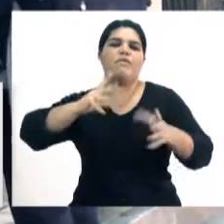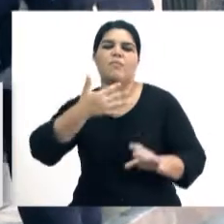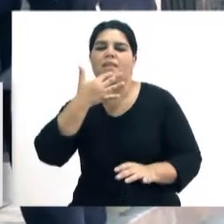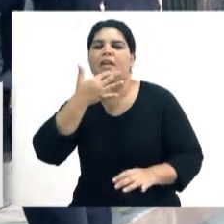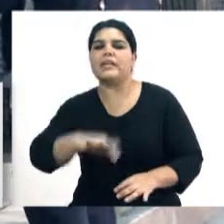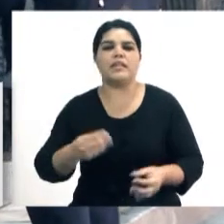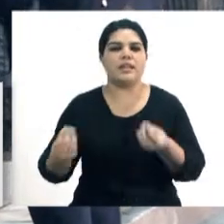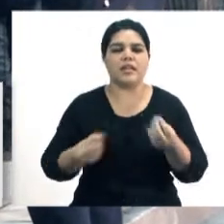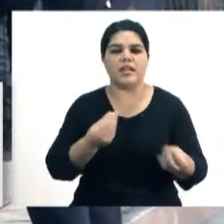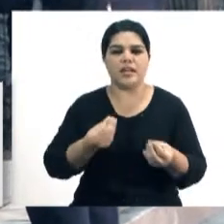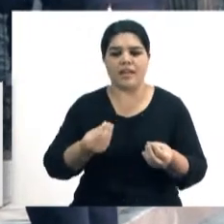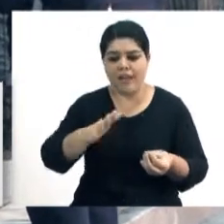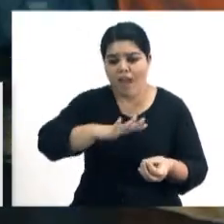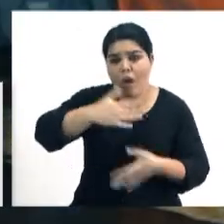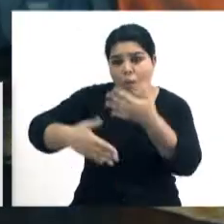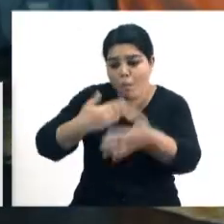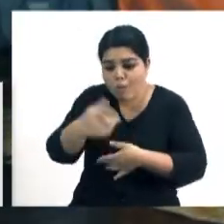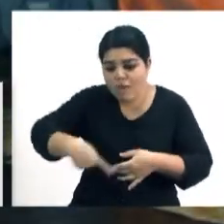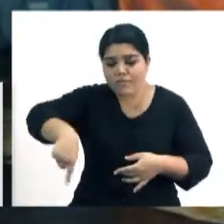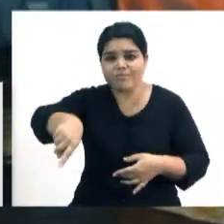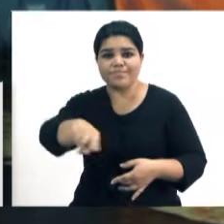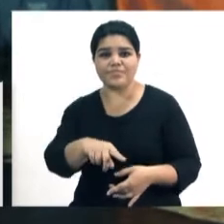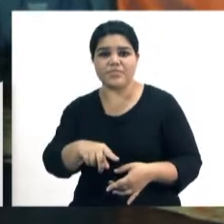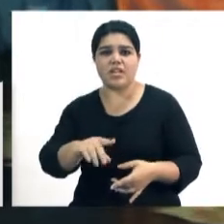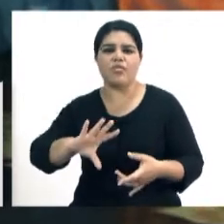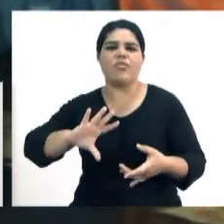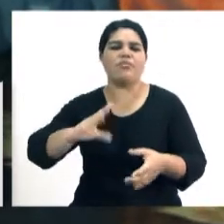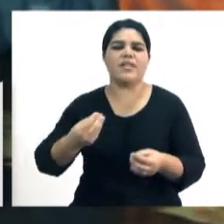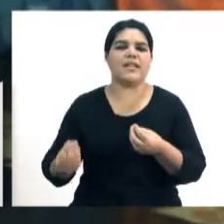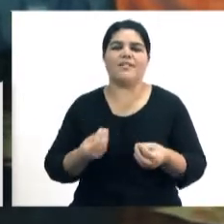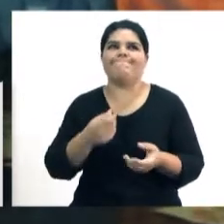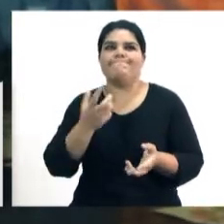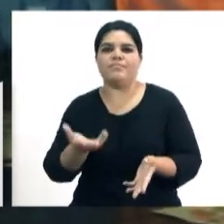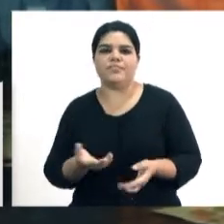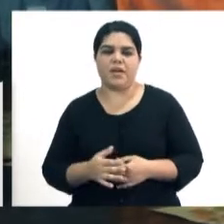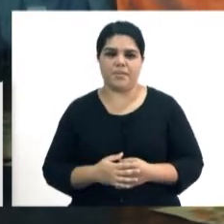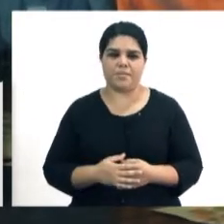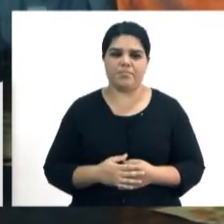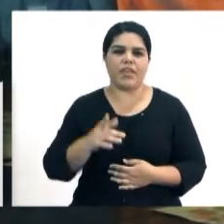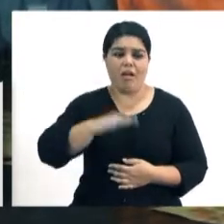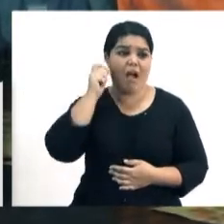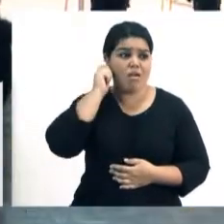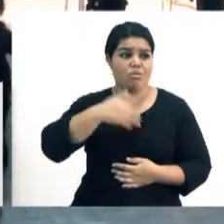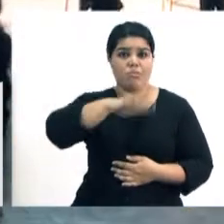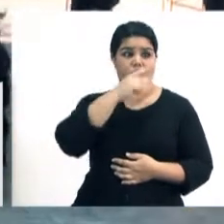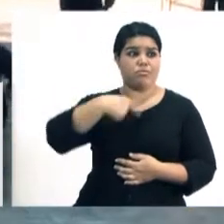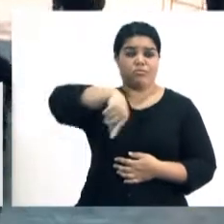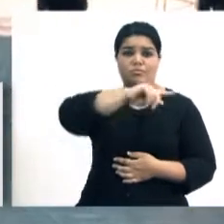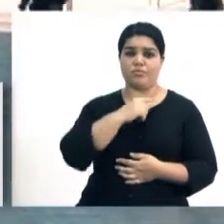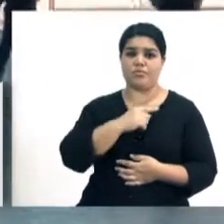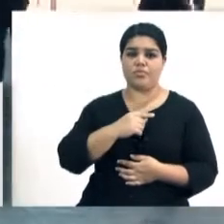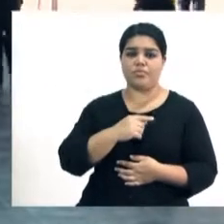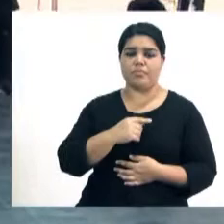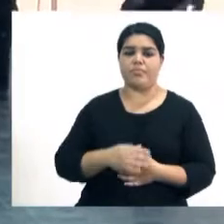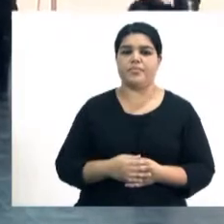entender la dimensión de lo lúdico. Es como decirte en el adulto, nosotros los